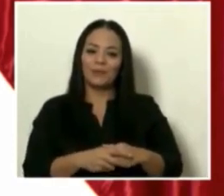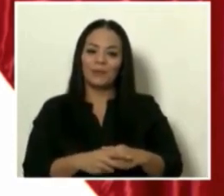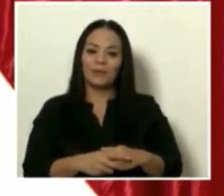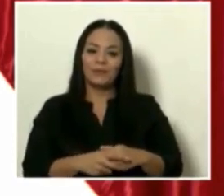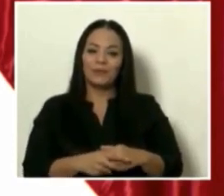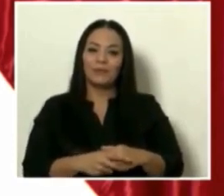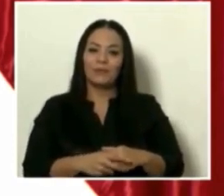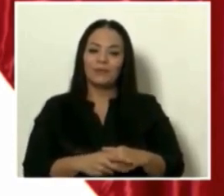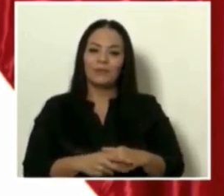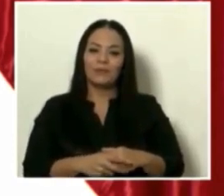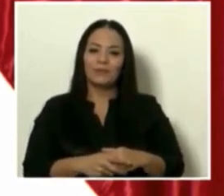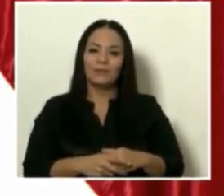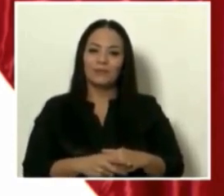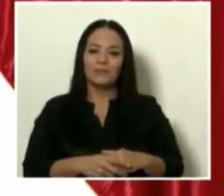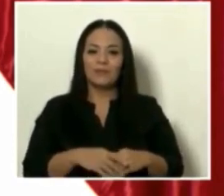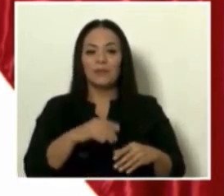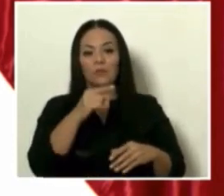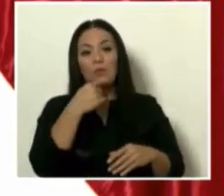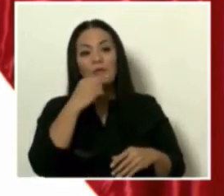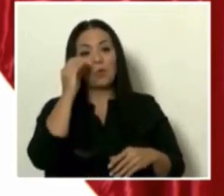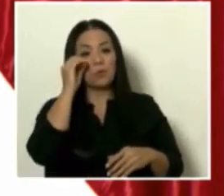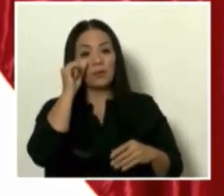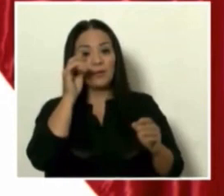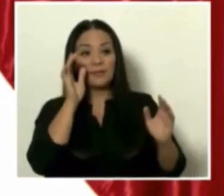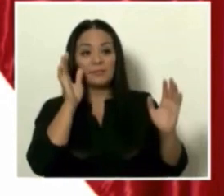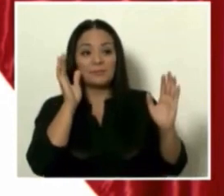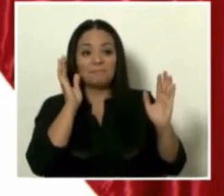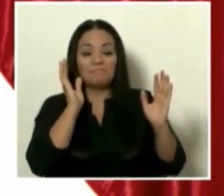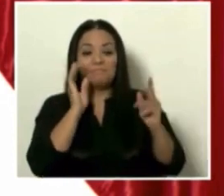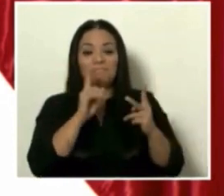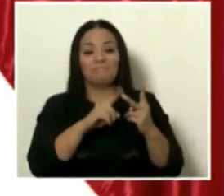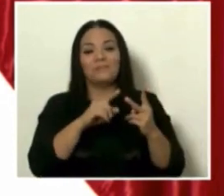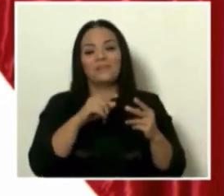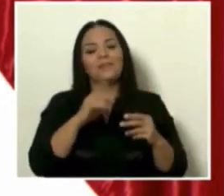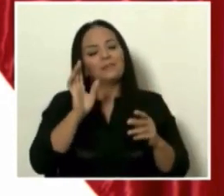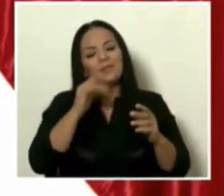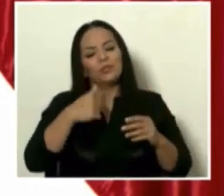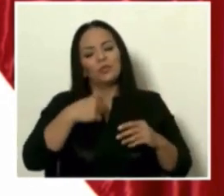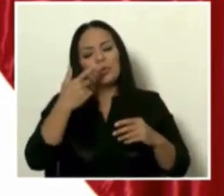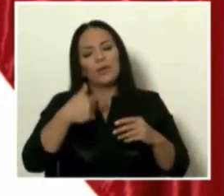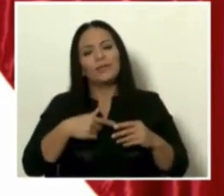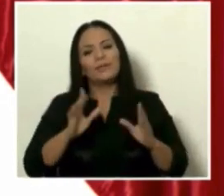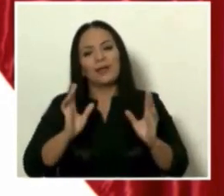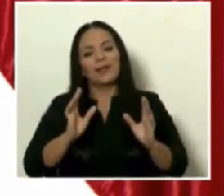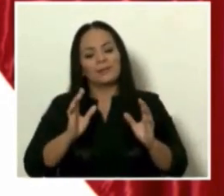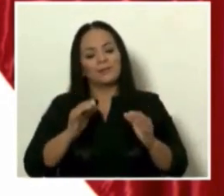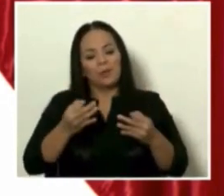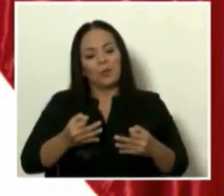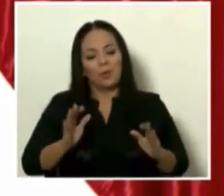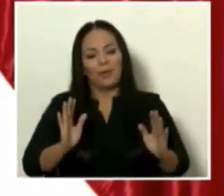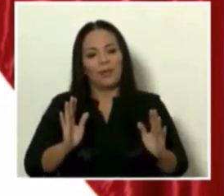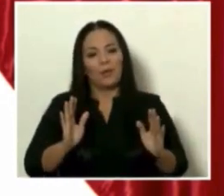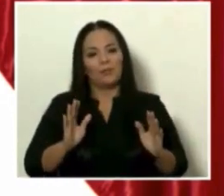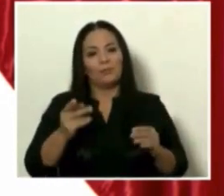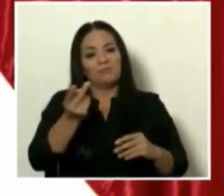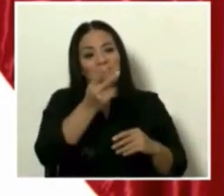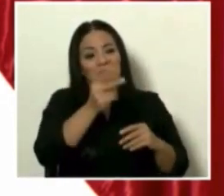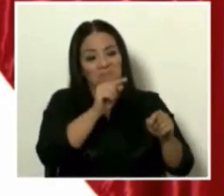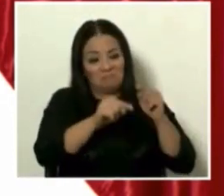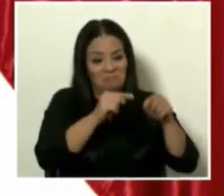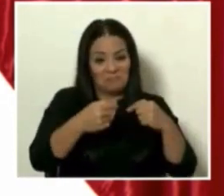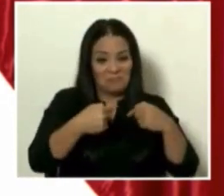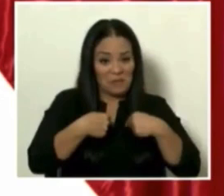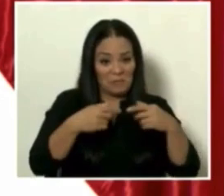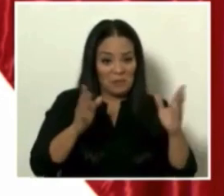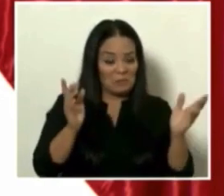Y don Guillermo, puede ser diplomático, me parecen desafortunadas. Y la razón por la cual